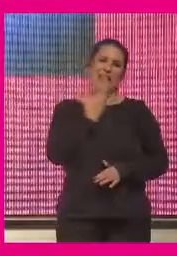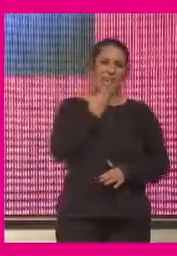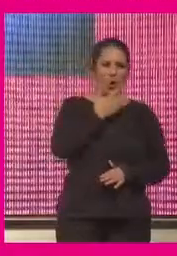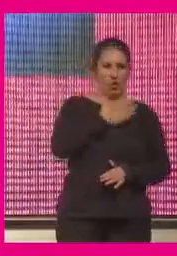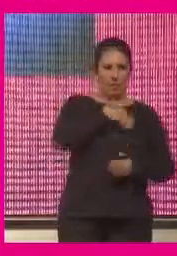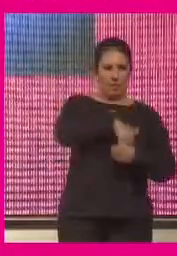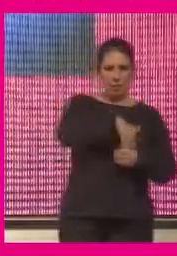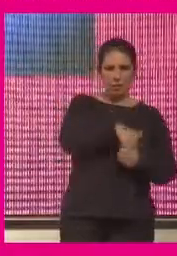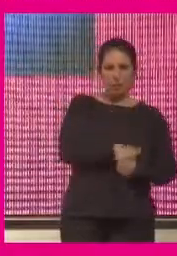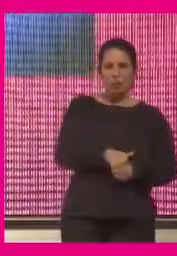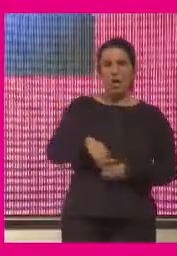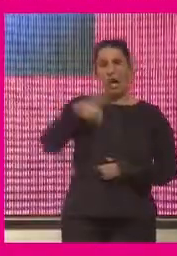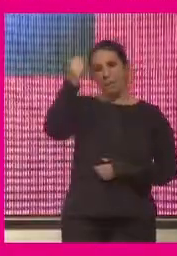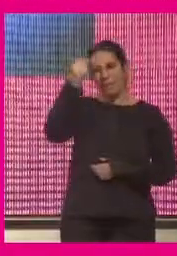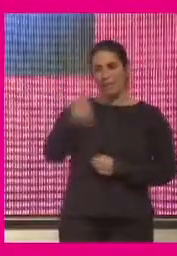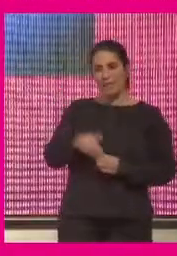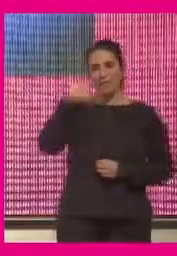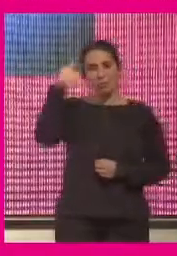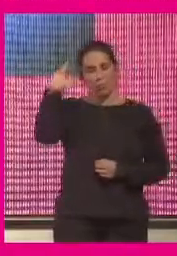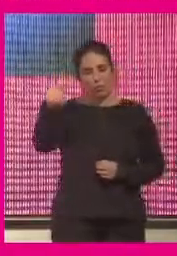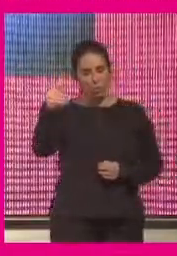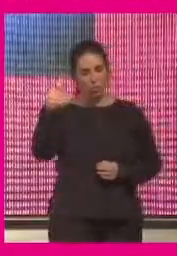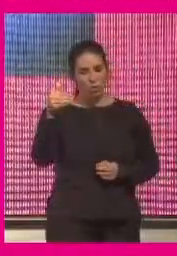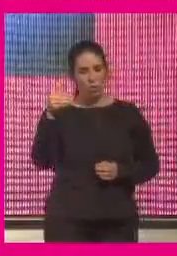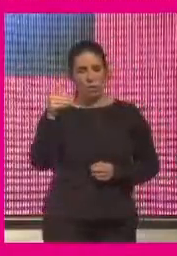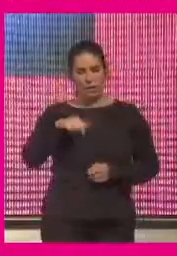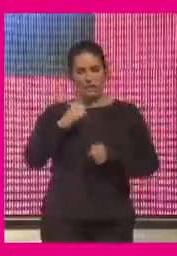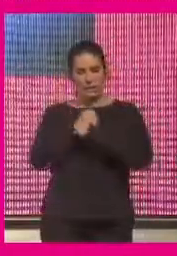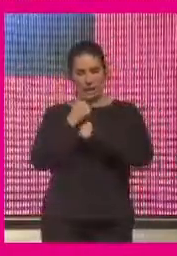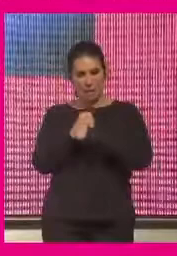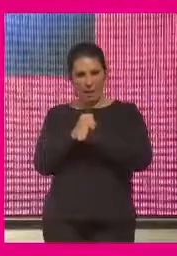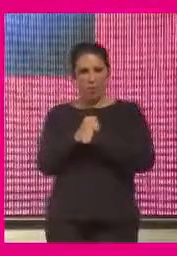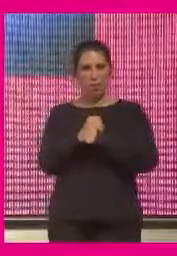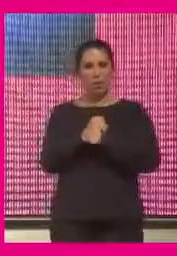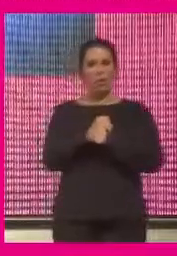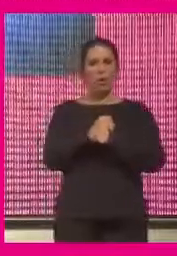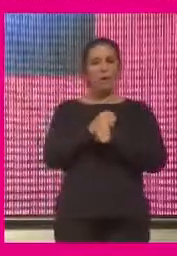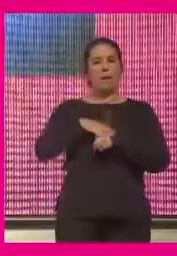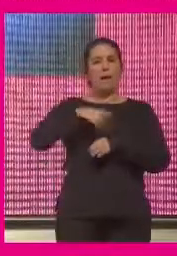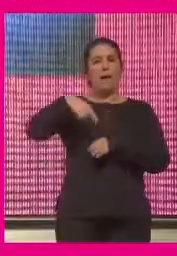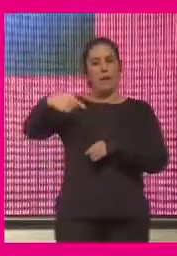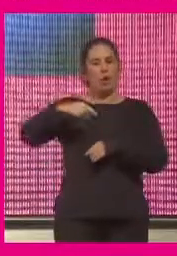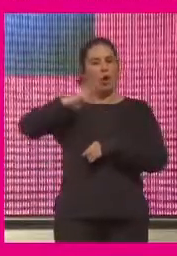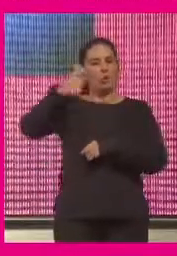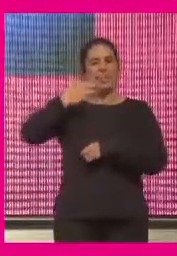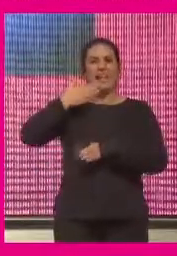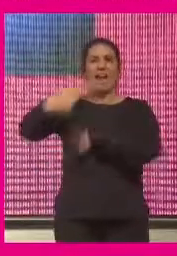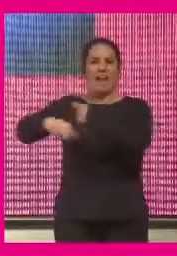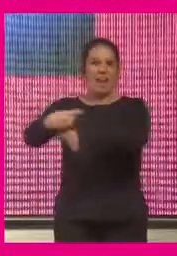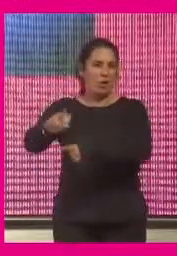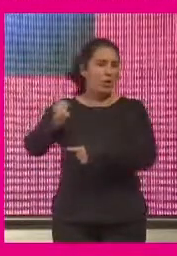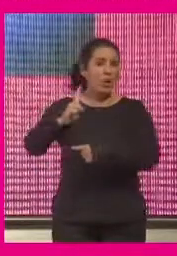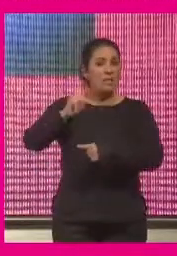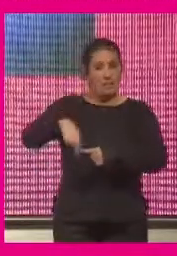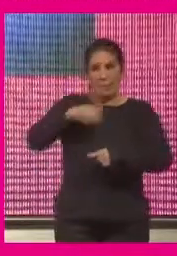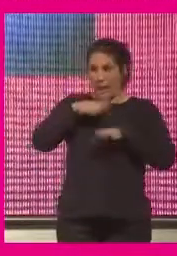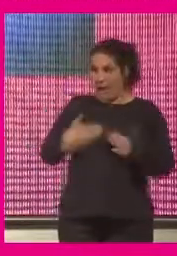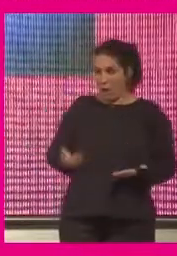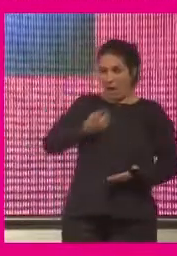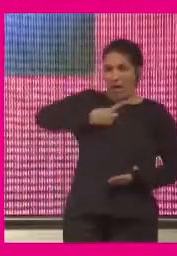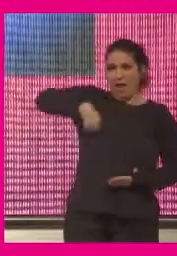habilidades del futuro para desenvolverse en un puesto de trabajo pero no solo para nuestros hijos de nuestras generaciones sino también ya para las personas que estamos hoy